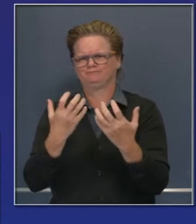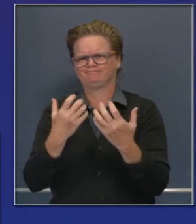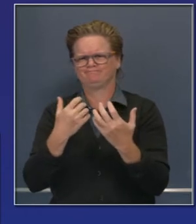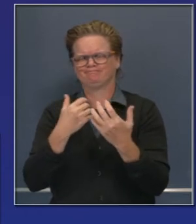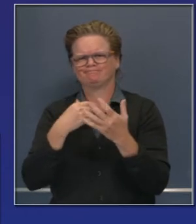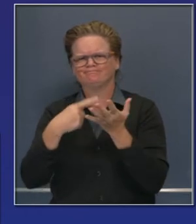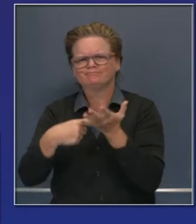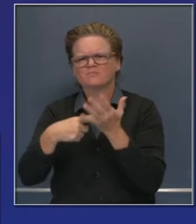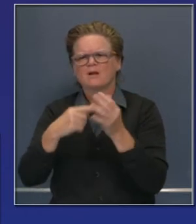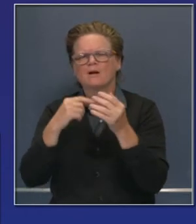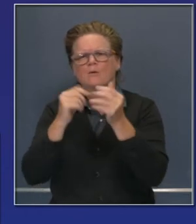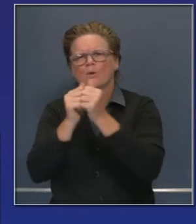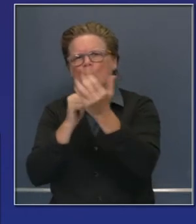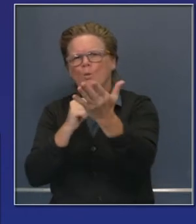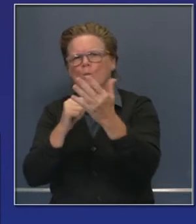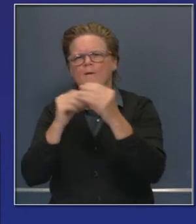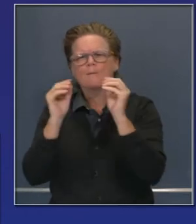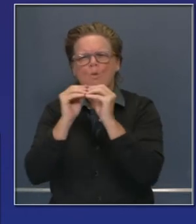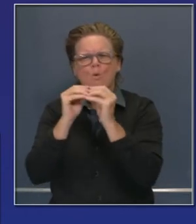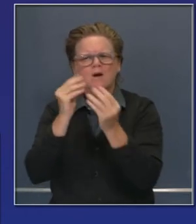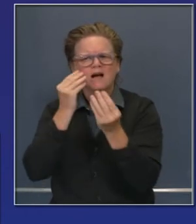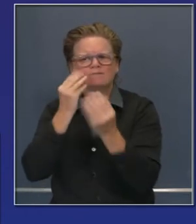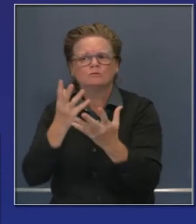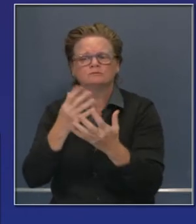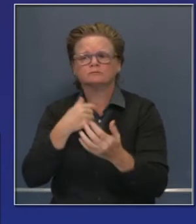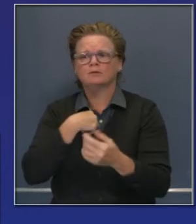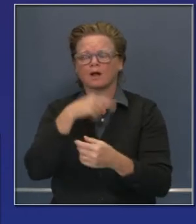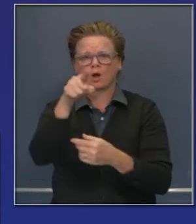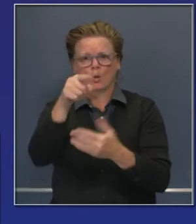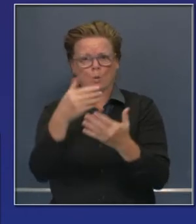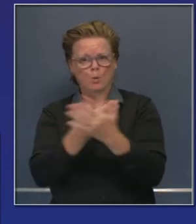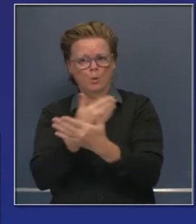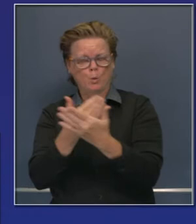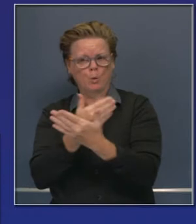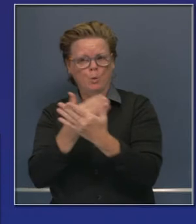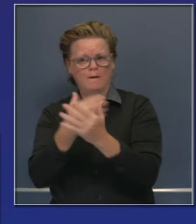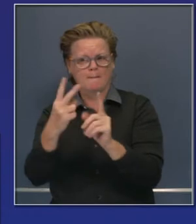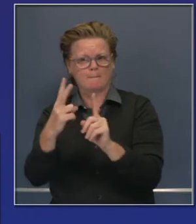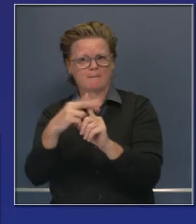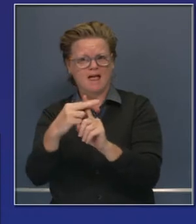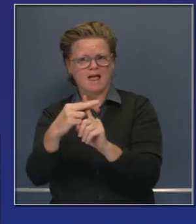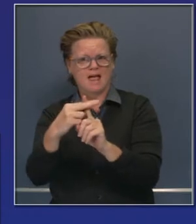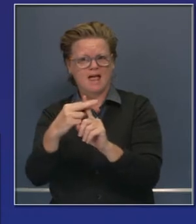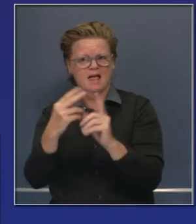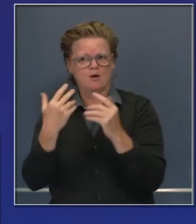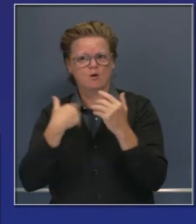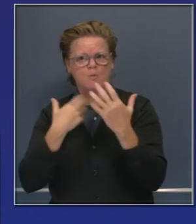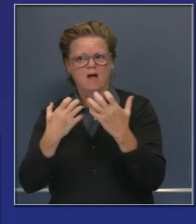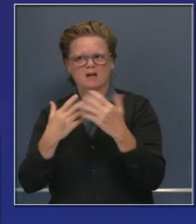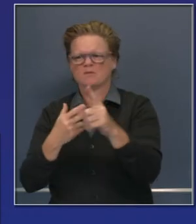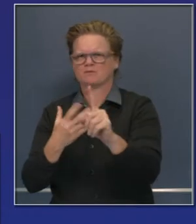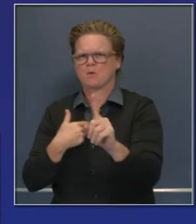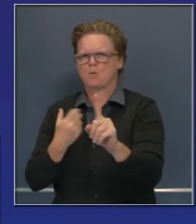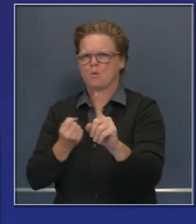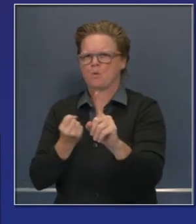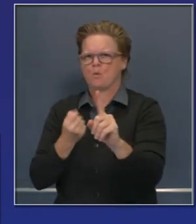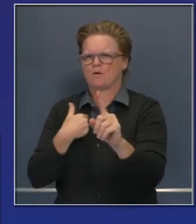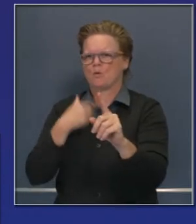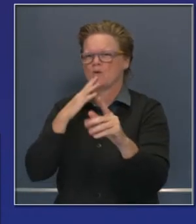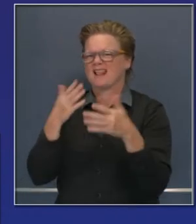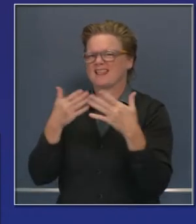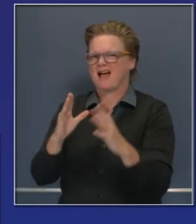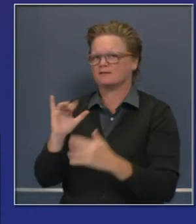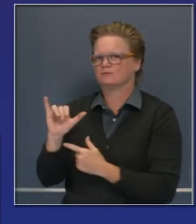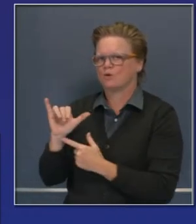de los reportes de lo que significa el reinicio para personas que acaban de solicitar, voy a invitar a la